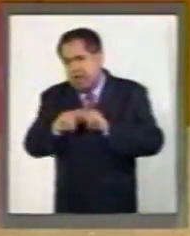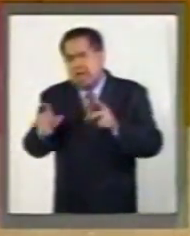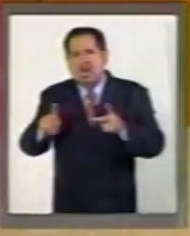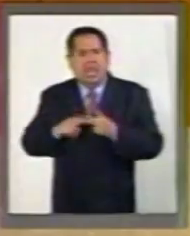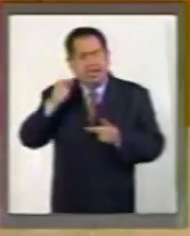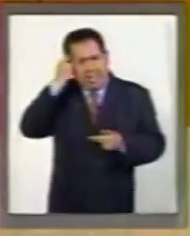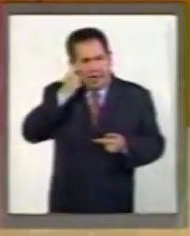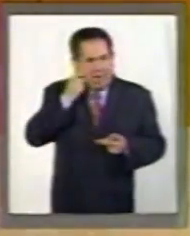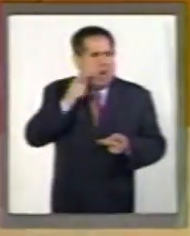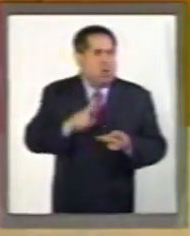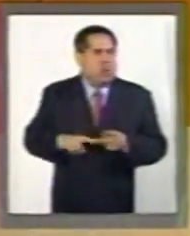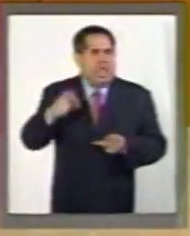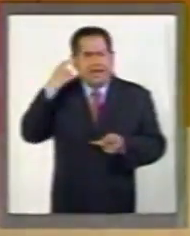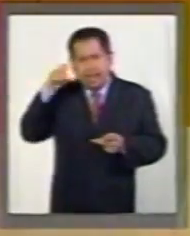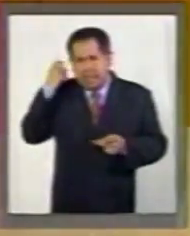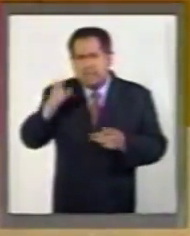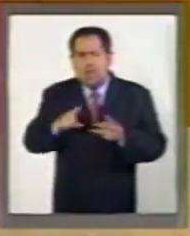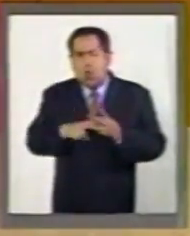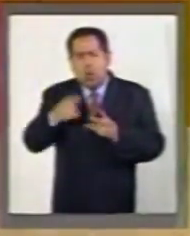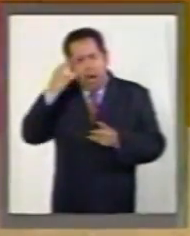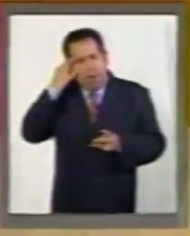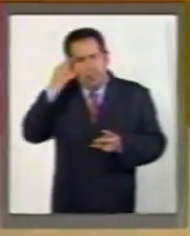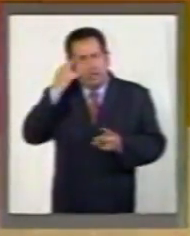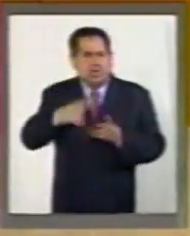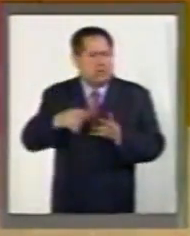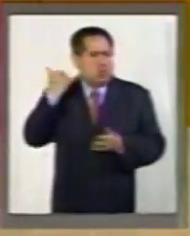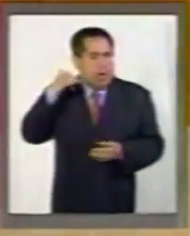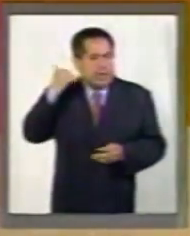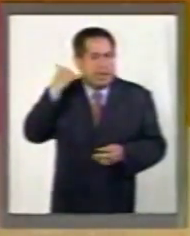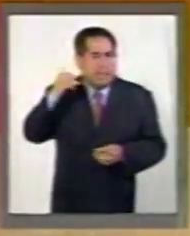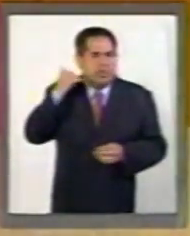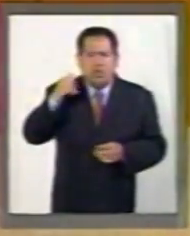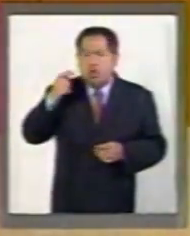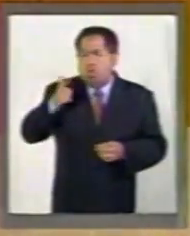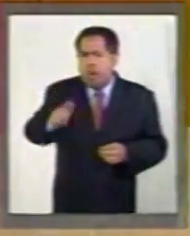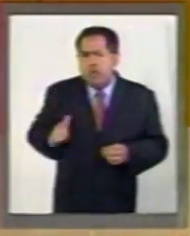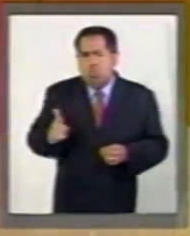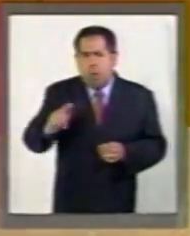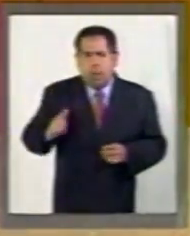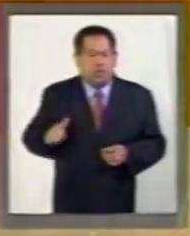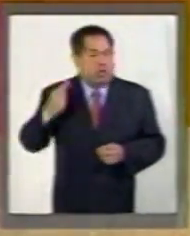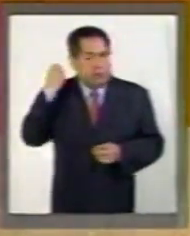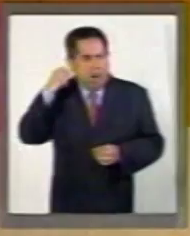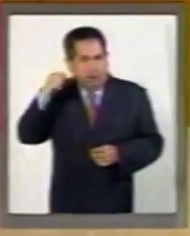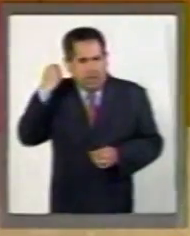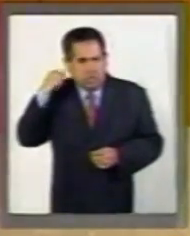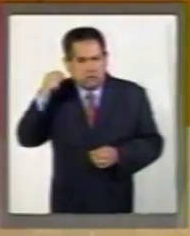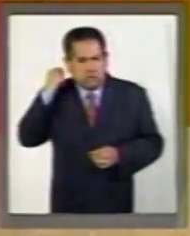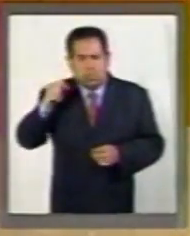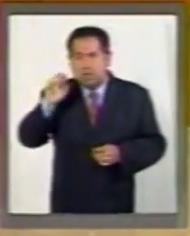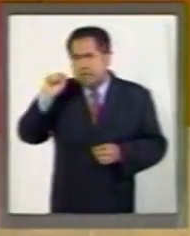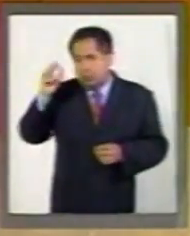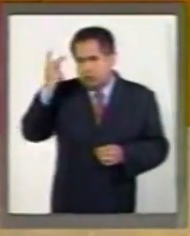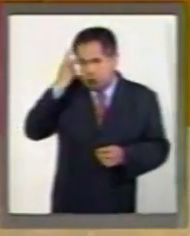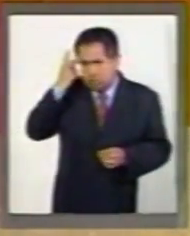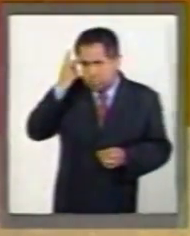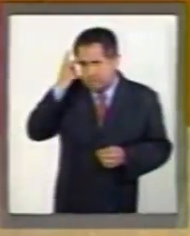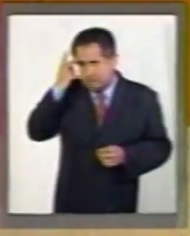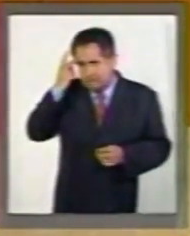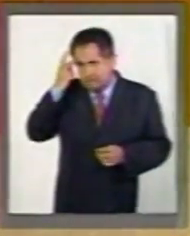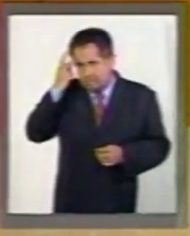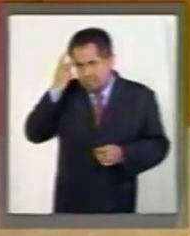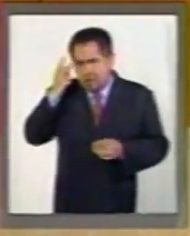Guerrero, Querétaro, Campeche, Yucatán, Guanajuato, Tabasco, San Luis Potosí,